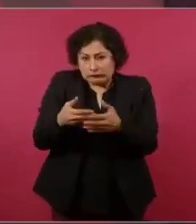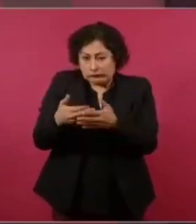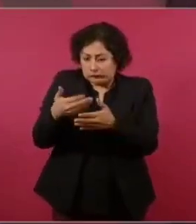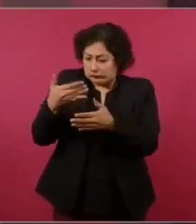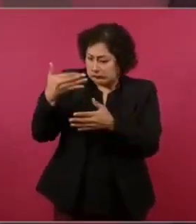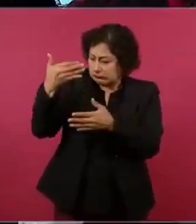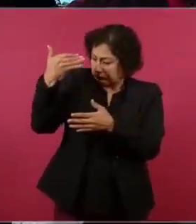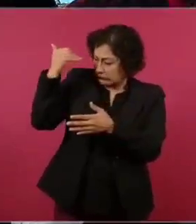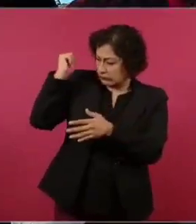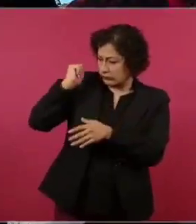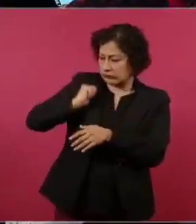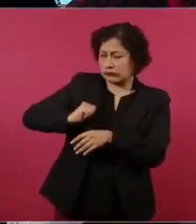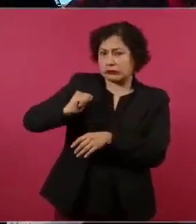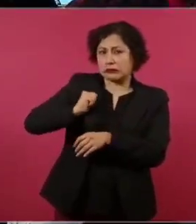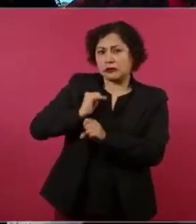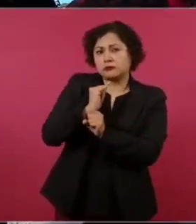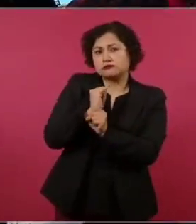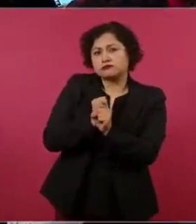cuatro años.